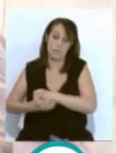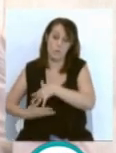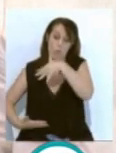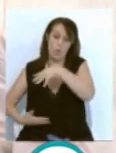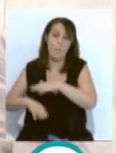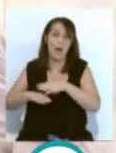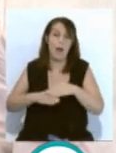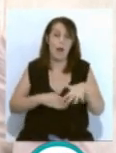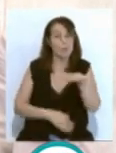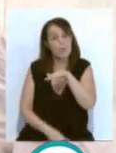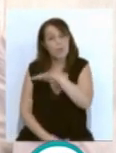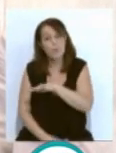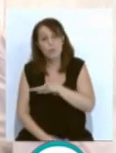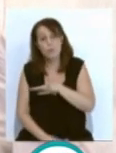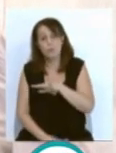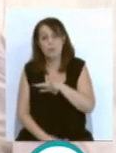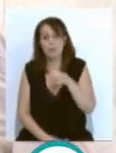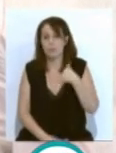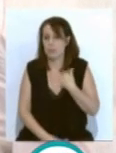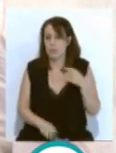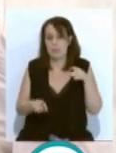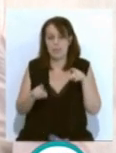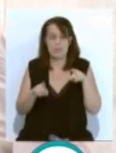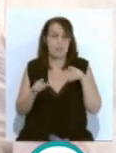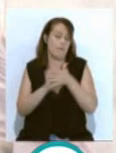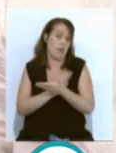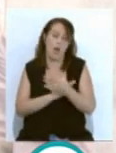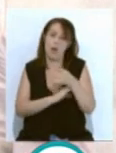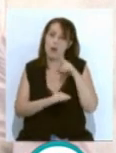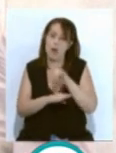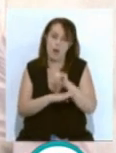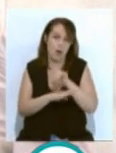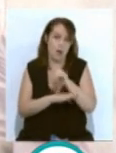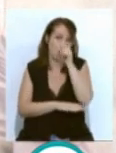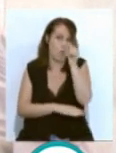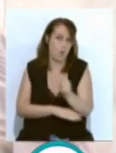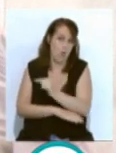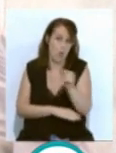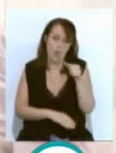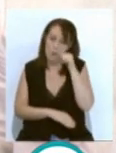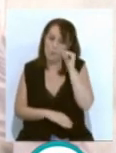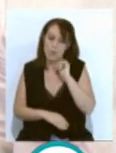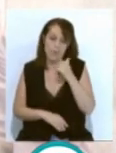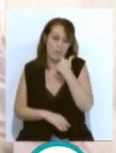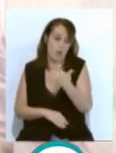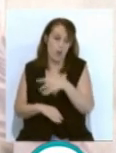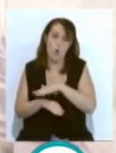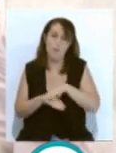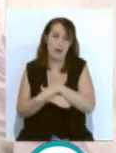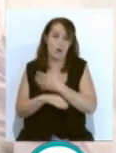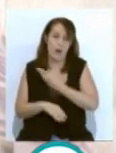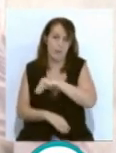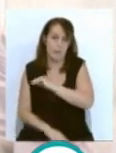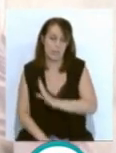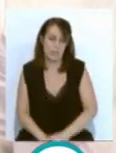municipios. Quiero decir, un chantaje en toda regla, la que propone Pedro Sánchez y el gobierno de España.